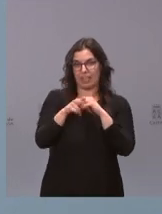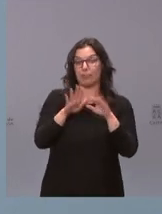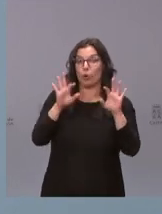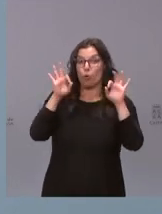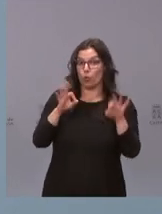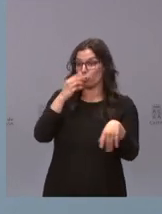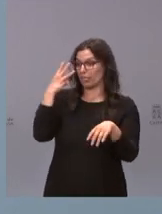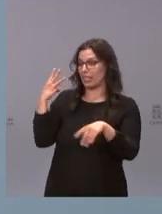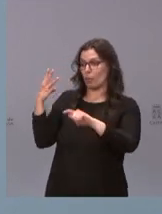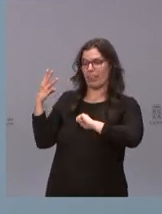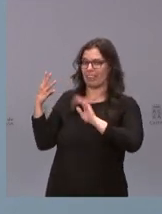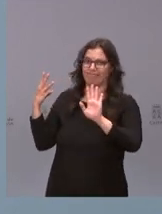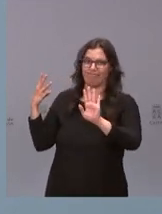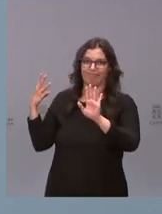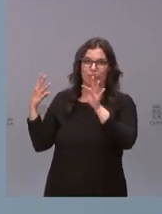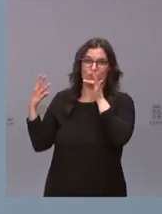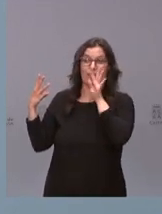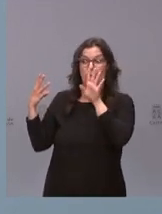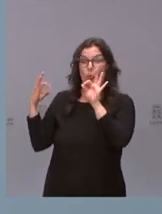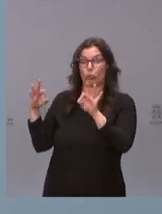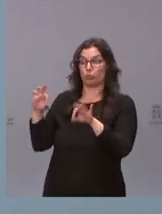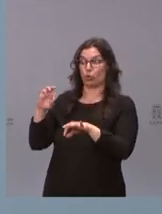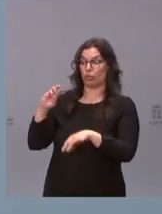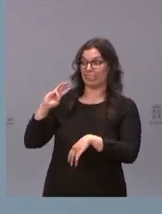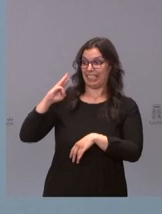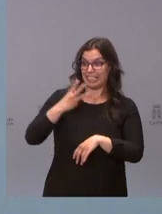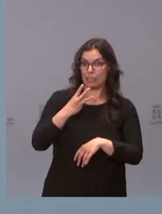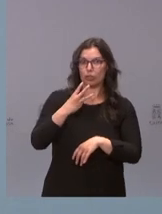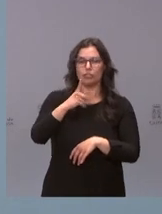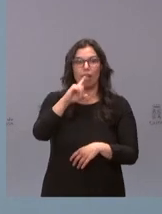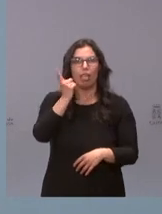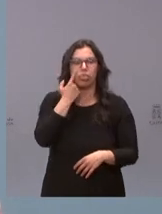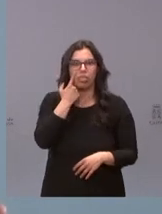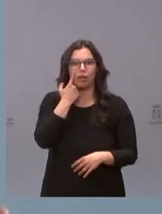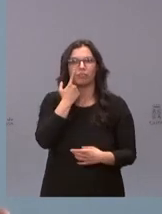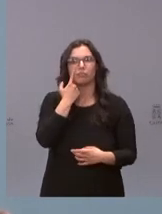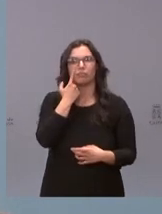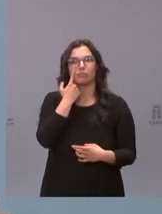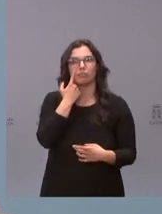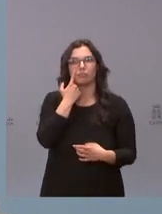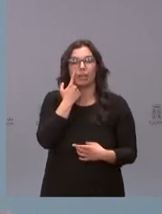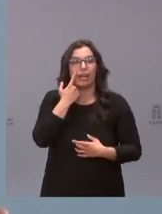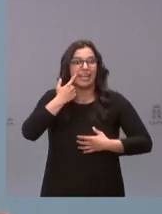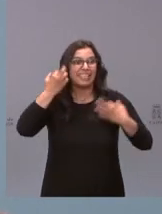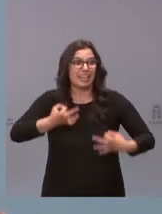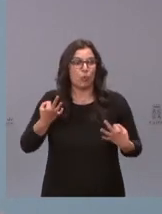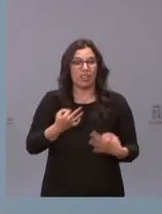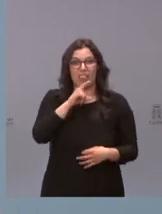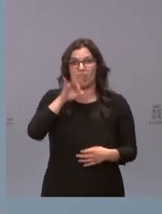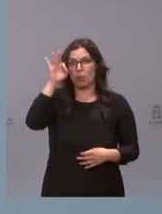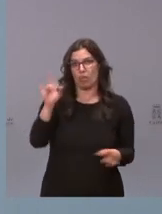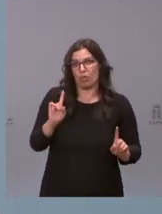habido una información que ha hecho posible sin ninguna garantía como he dicho al principio